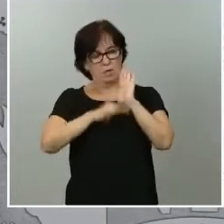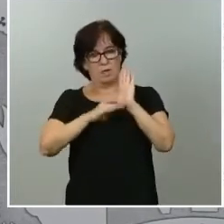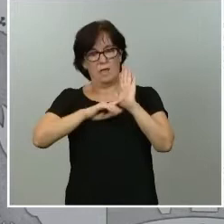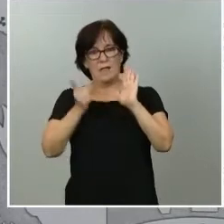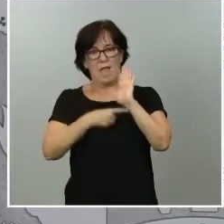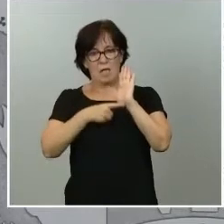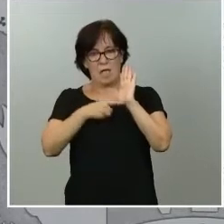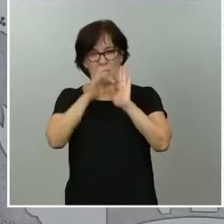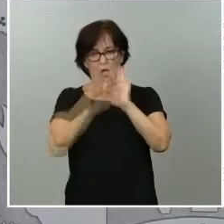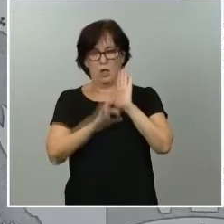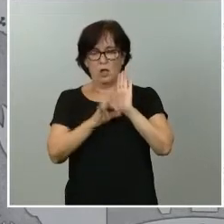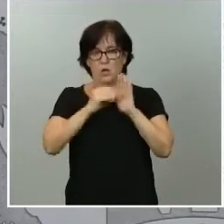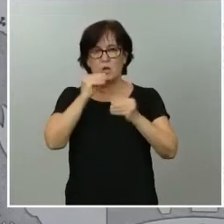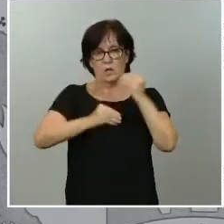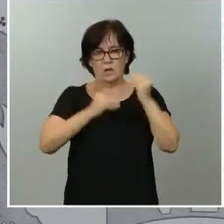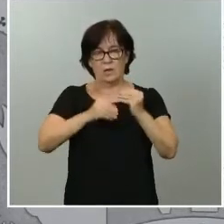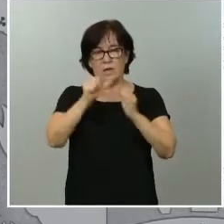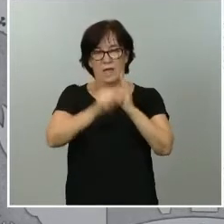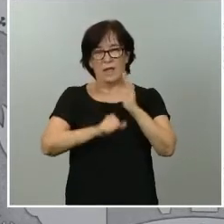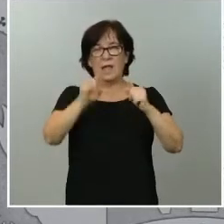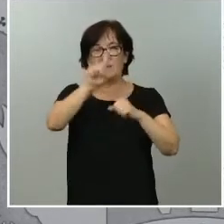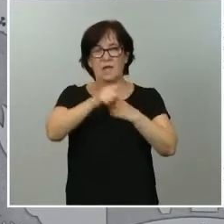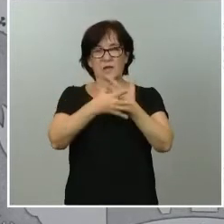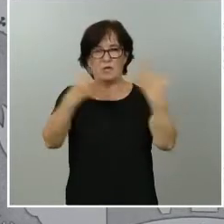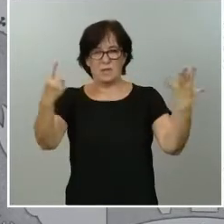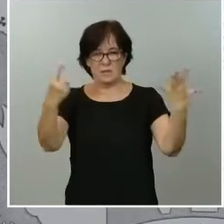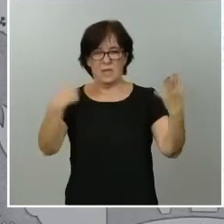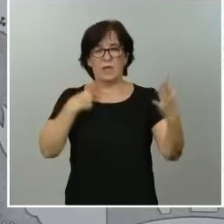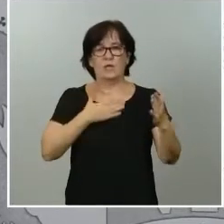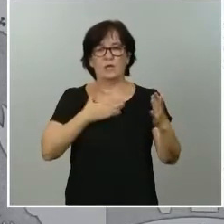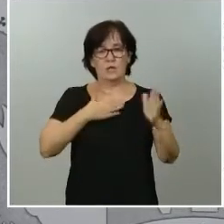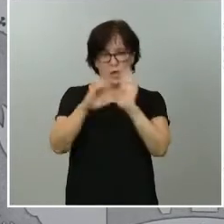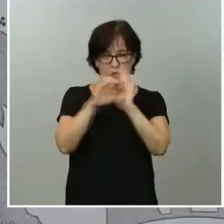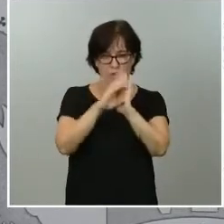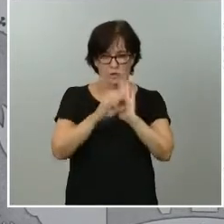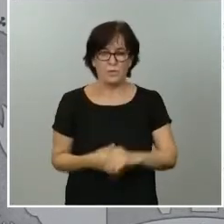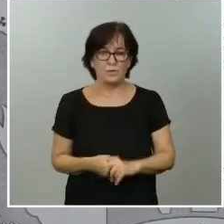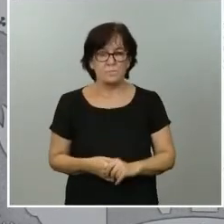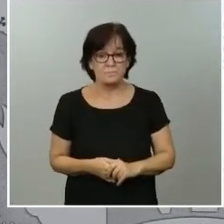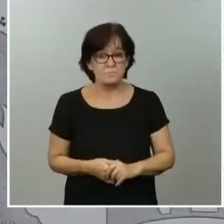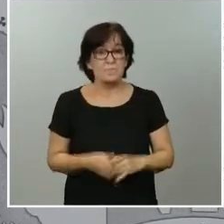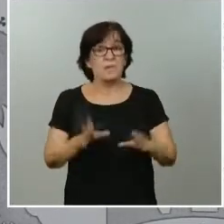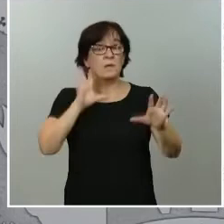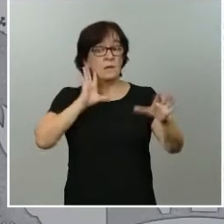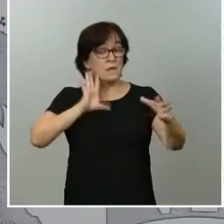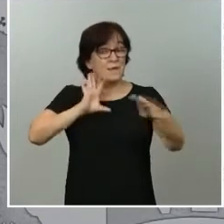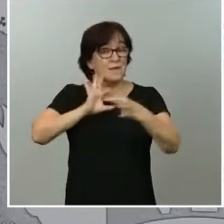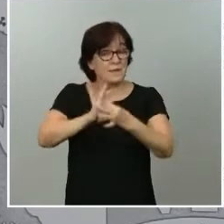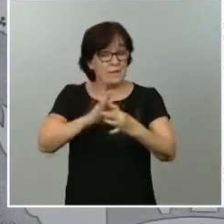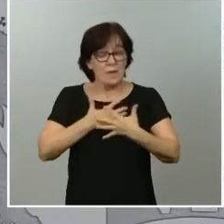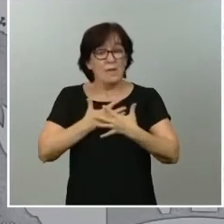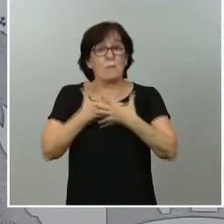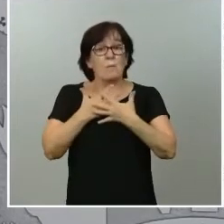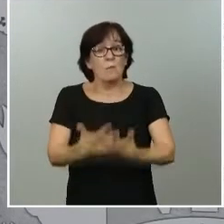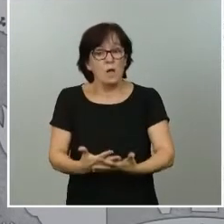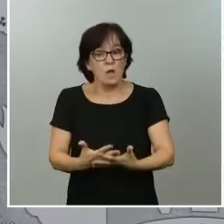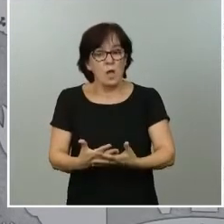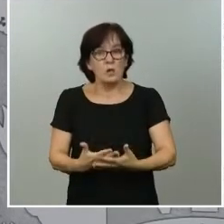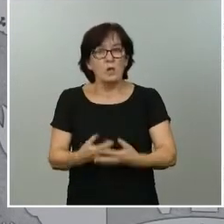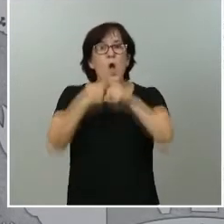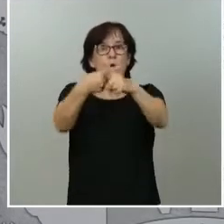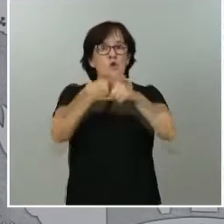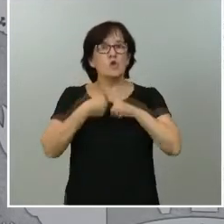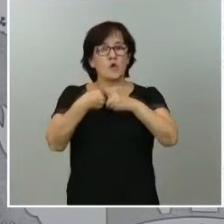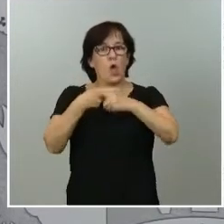desarrolla el artículo 116 de nuestra Constitución. Y, en coherencia, con nuestra voluntad de cogobernanza, sería también